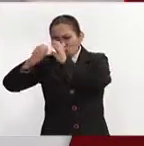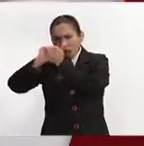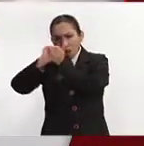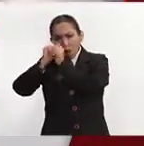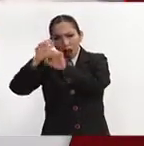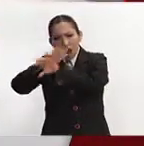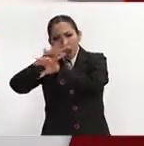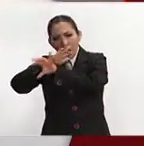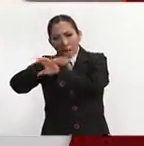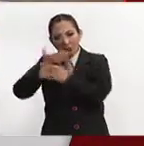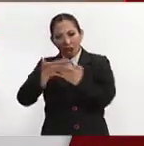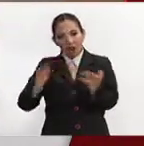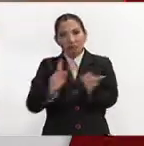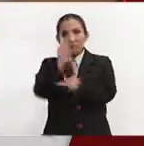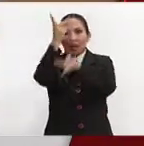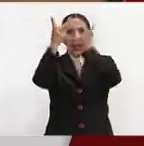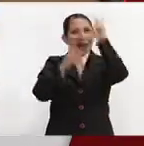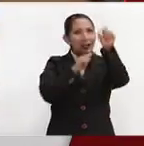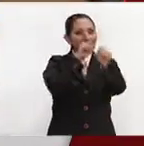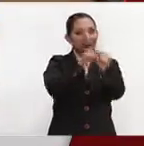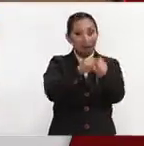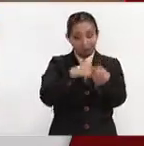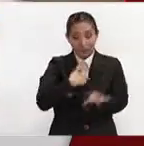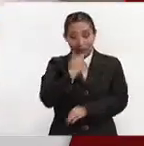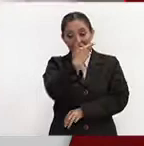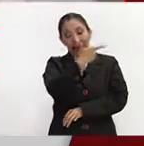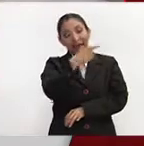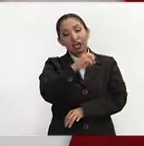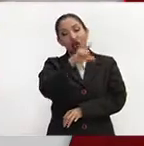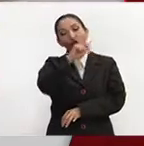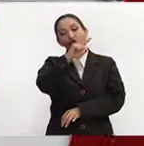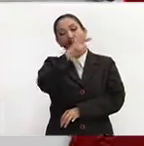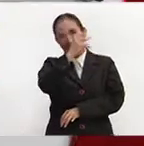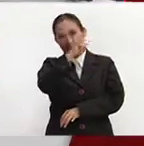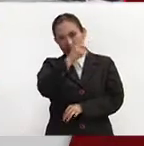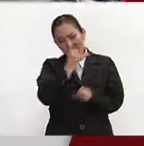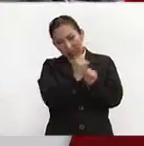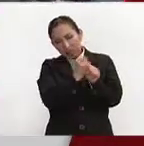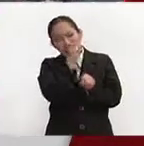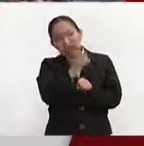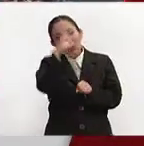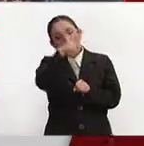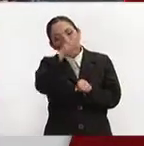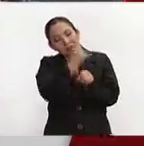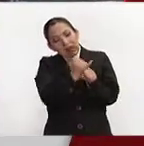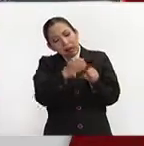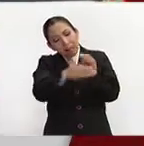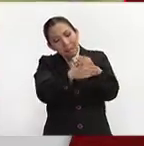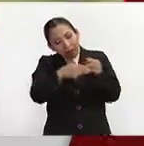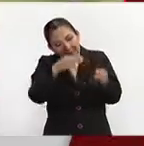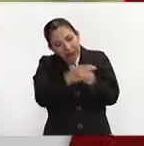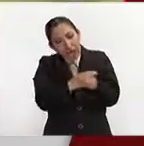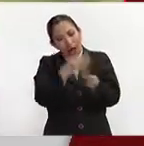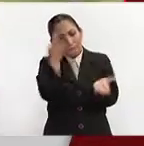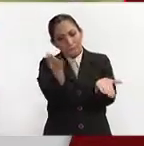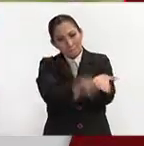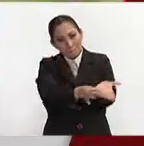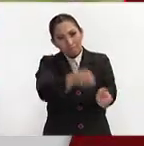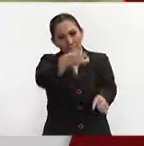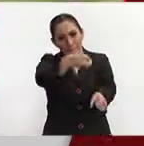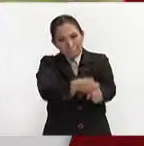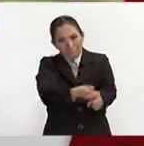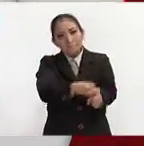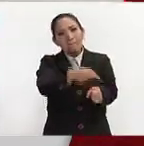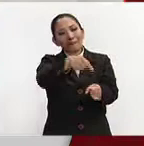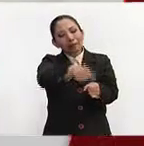utilizamos como recursos. La geología nos permite adicionalmente identificar los minerales metálicos y no metálicos. Que se